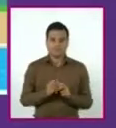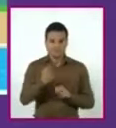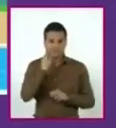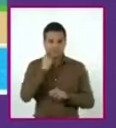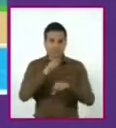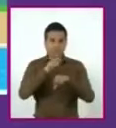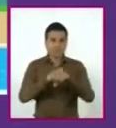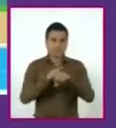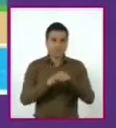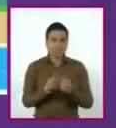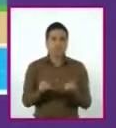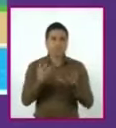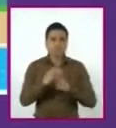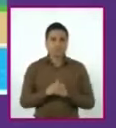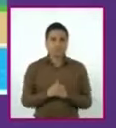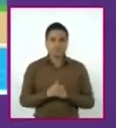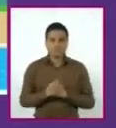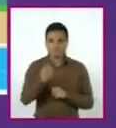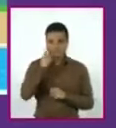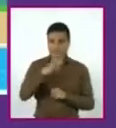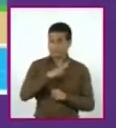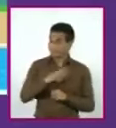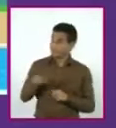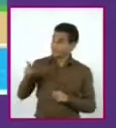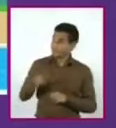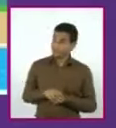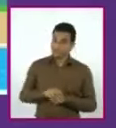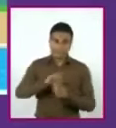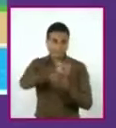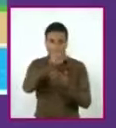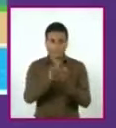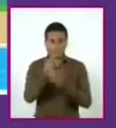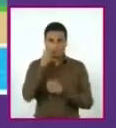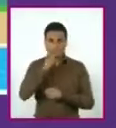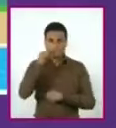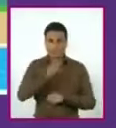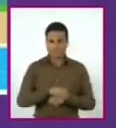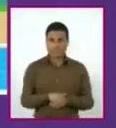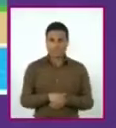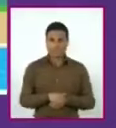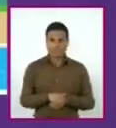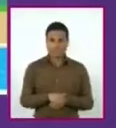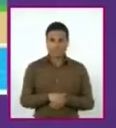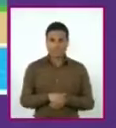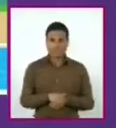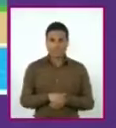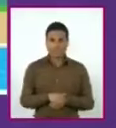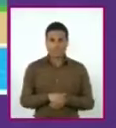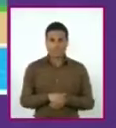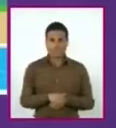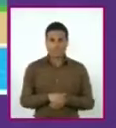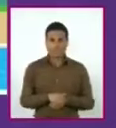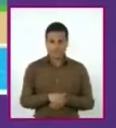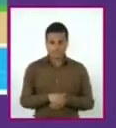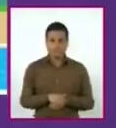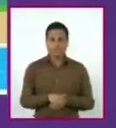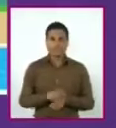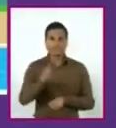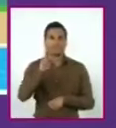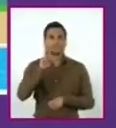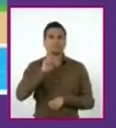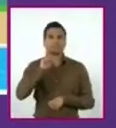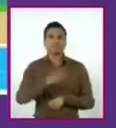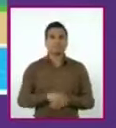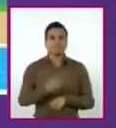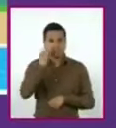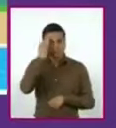tiempo, utilizaremos la fórmula para calcular la altura de una caída libre. Despejamos el tiempo. Sustituimos los valores